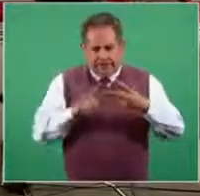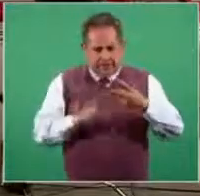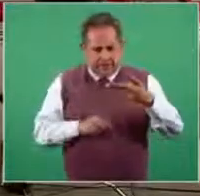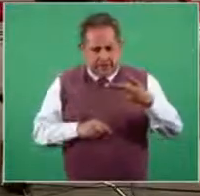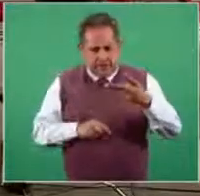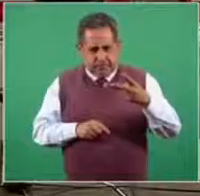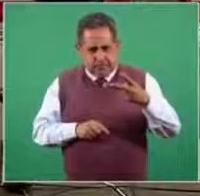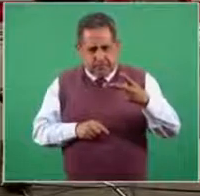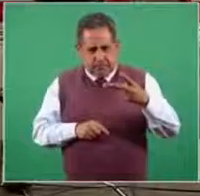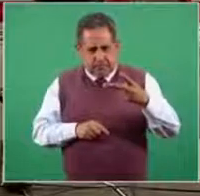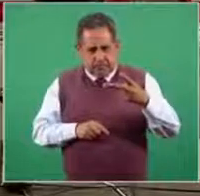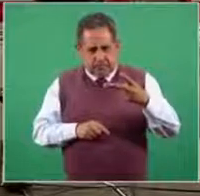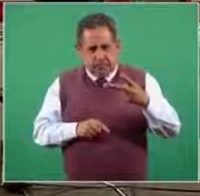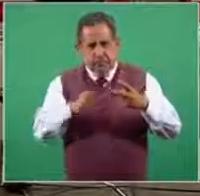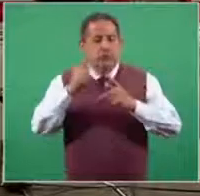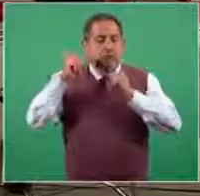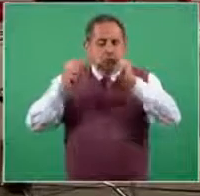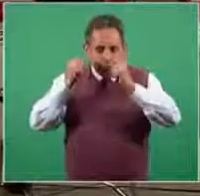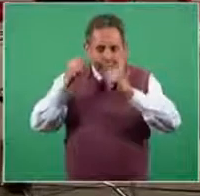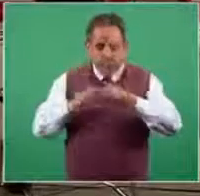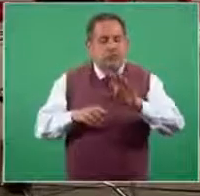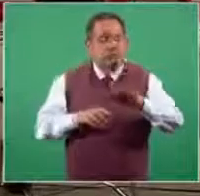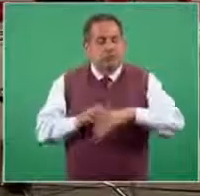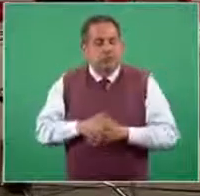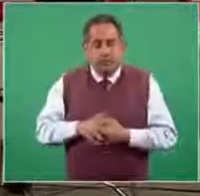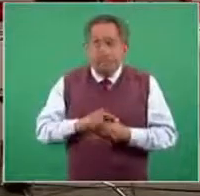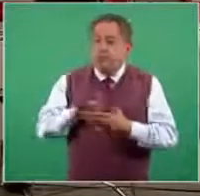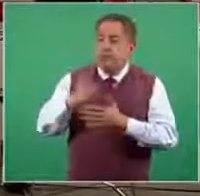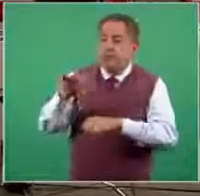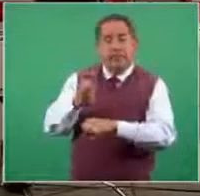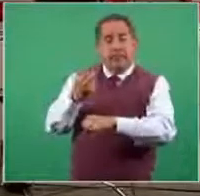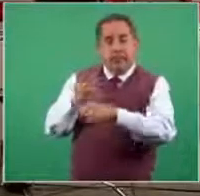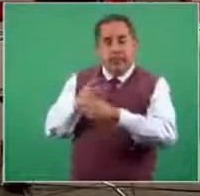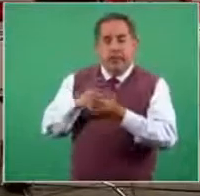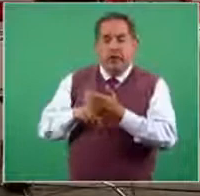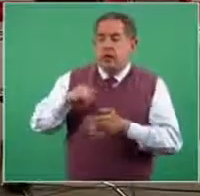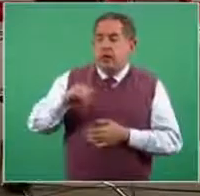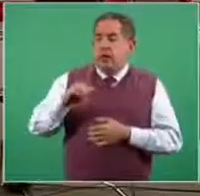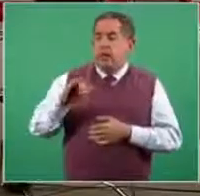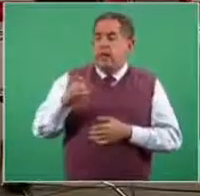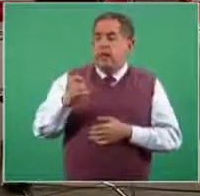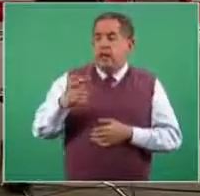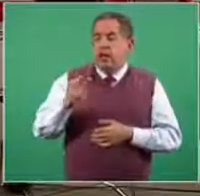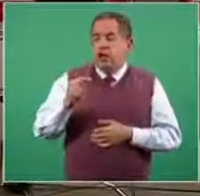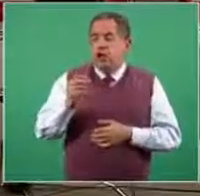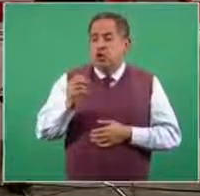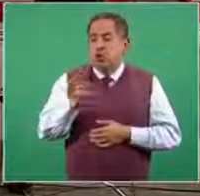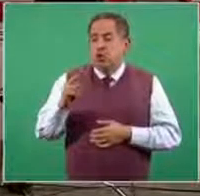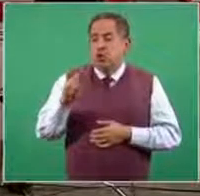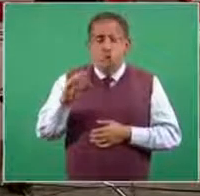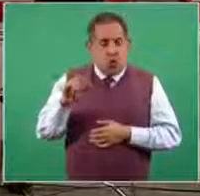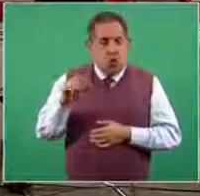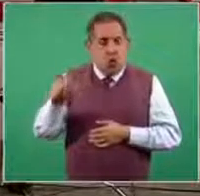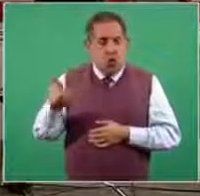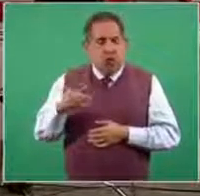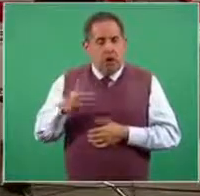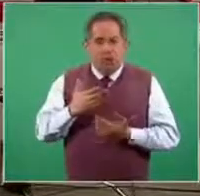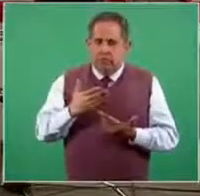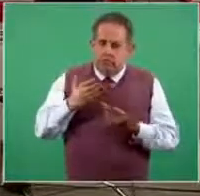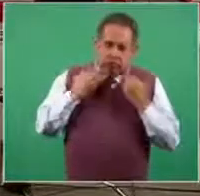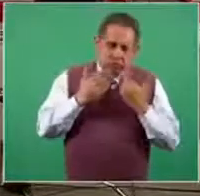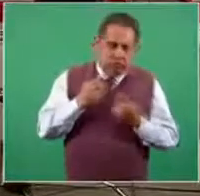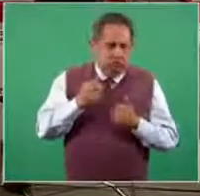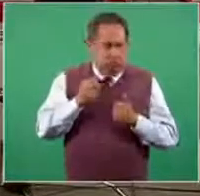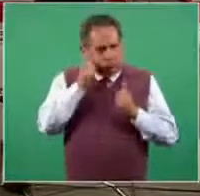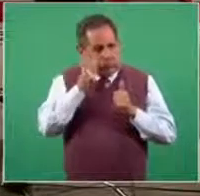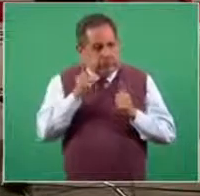le agradecemos mucho al secretario Miguel Torruco Marqués esta atención muy,